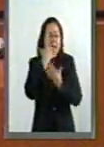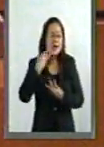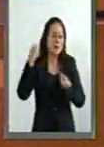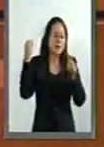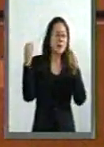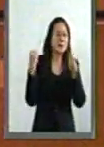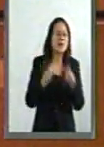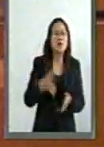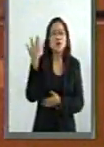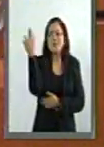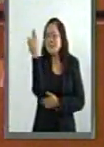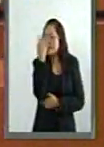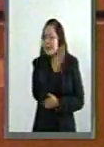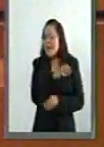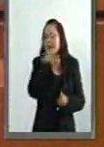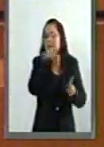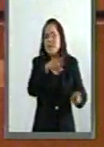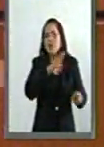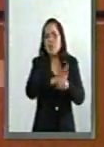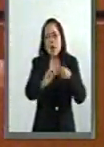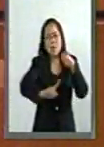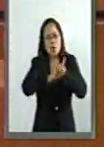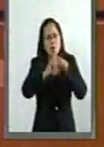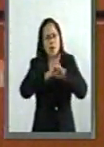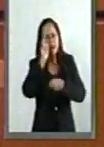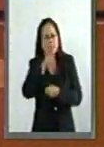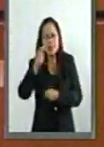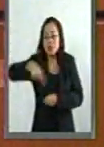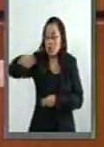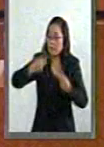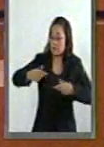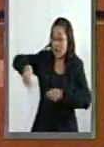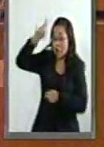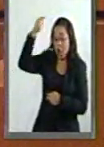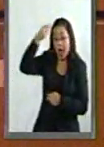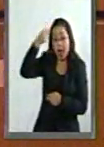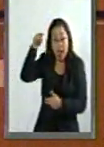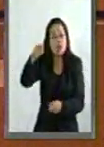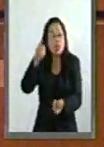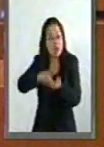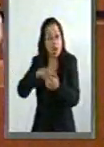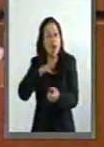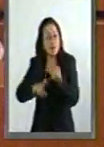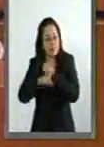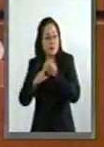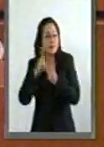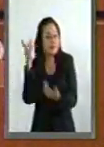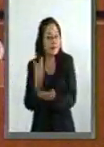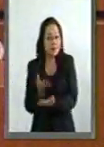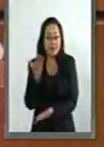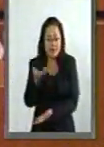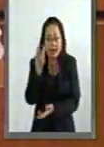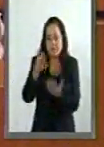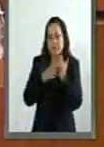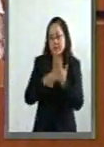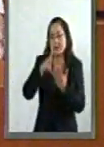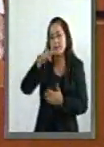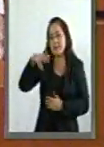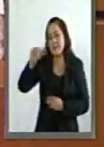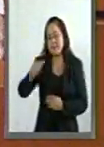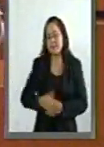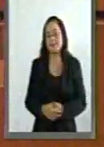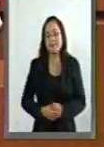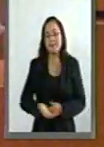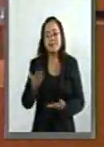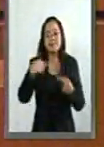en donde las crisis solo existen en la mente de los locos. Así lo dice Peña. Segundo acto.